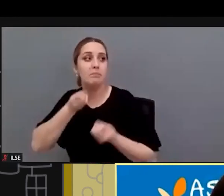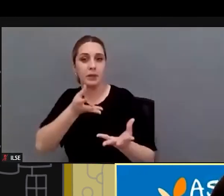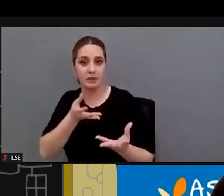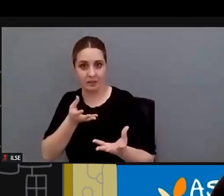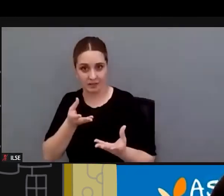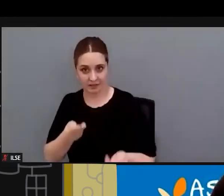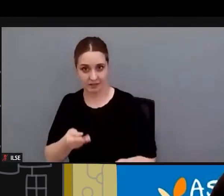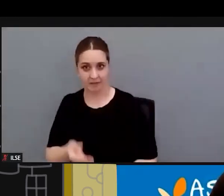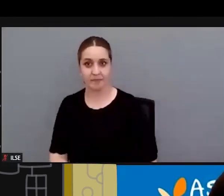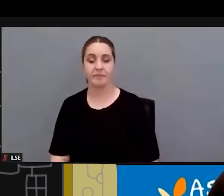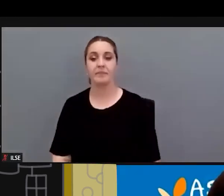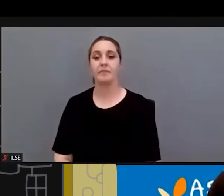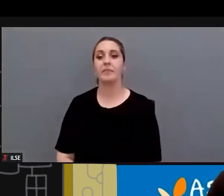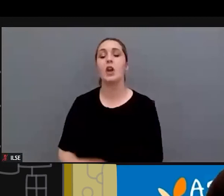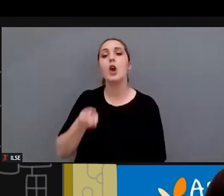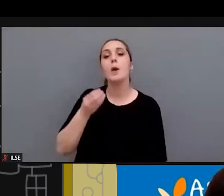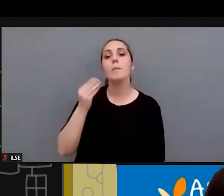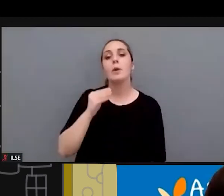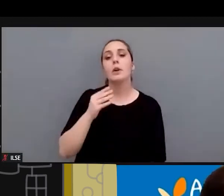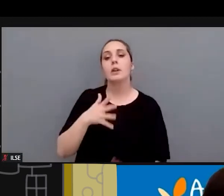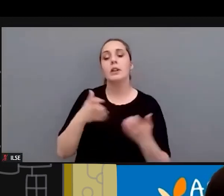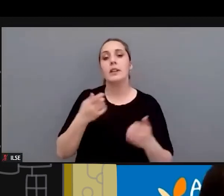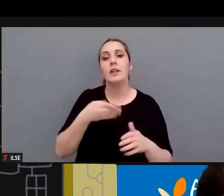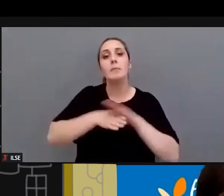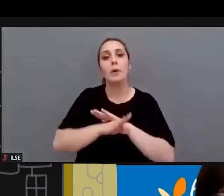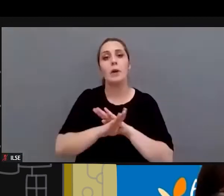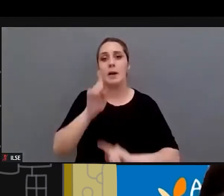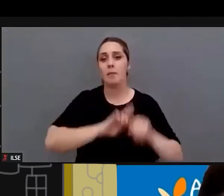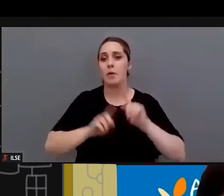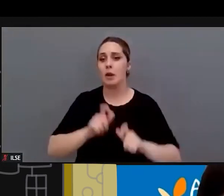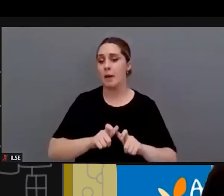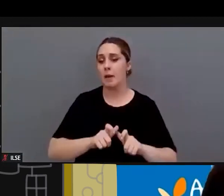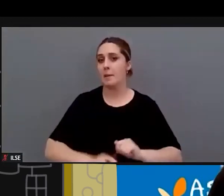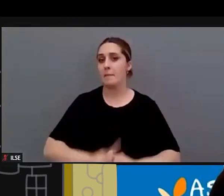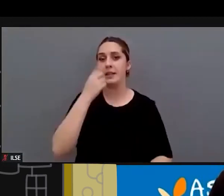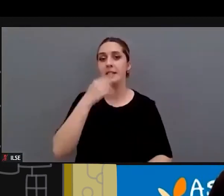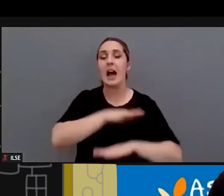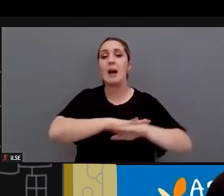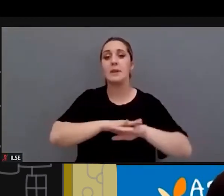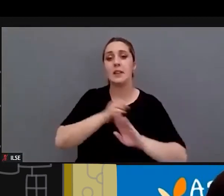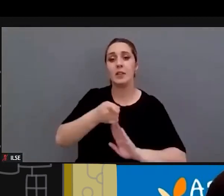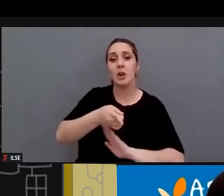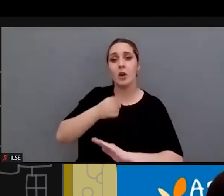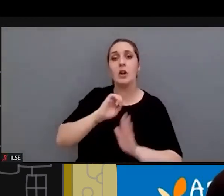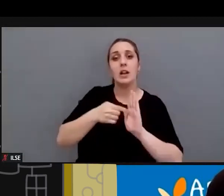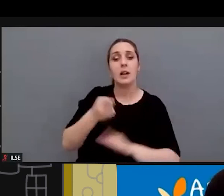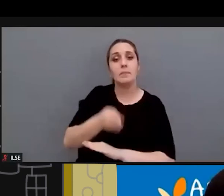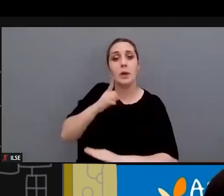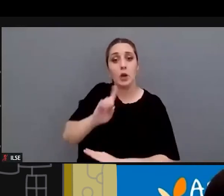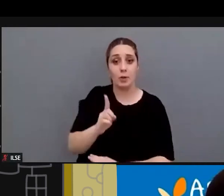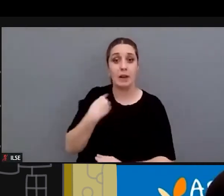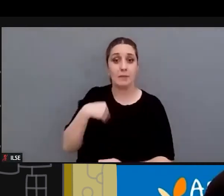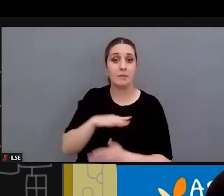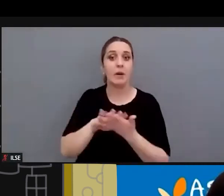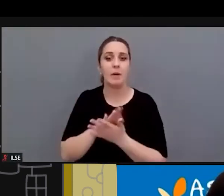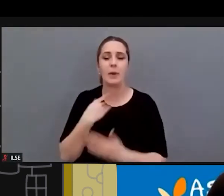Hay un comentario de Josep Varela que dice el gran problema de la accesibilidad en otras cosas es que la administración no obliga que se cumpla la ley lo hemos mencionado aquí pero